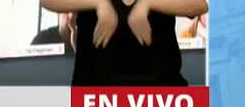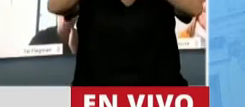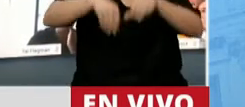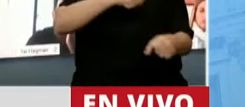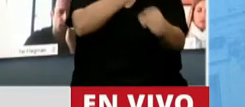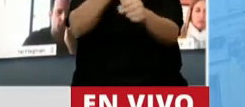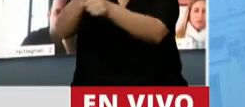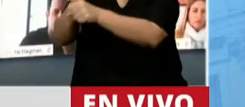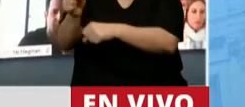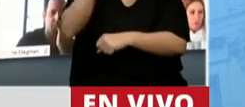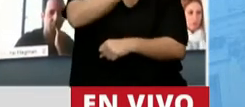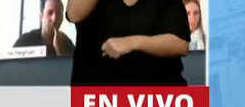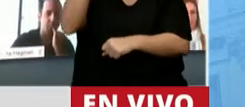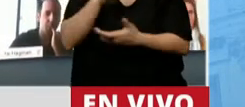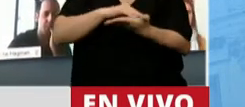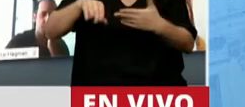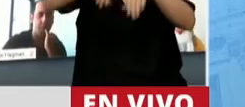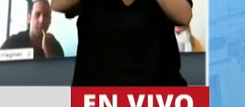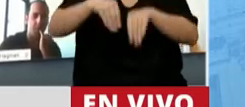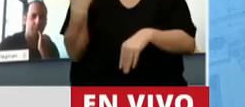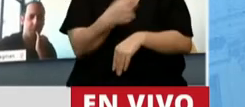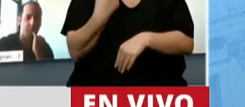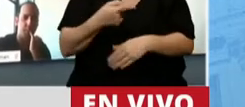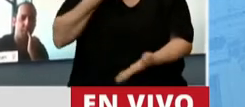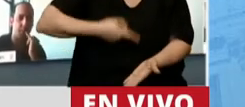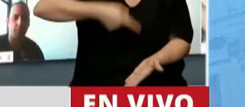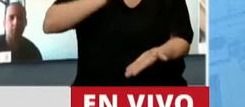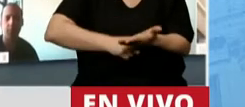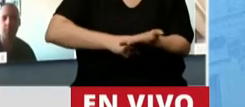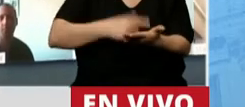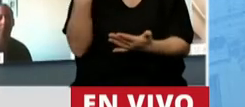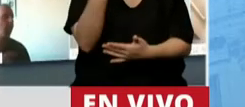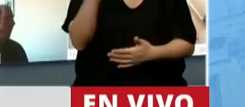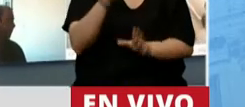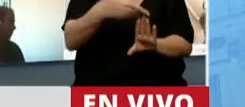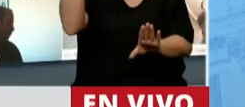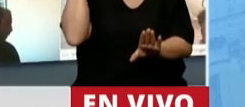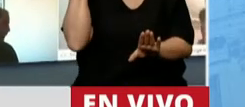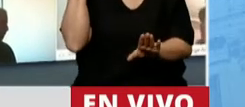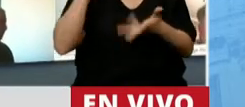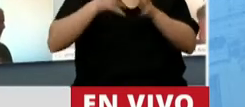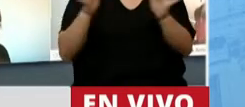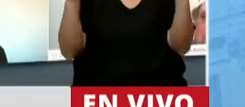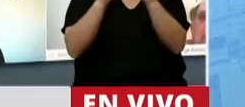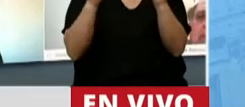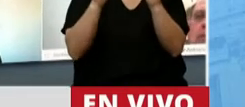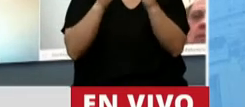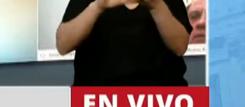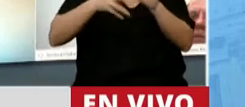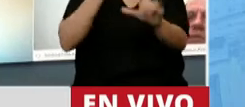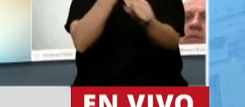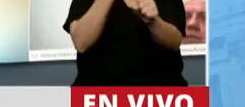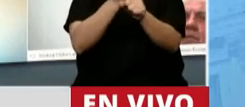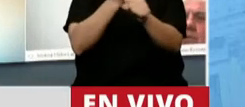de esta Cámara y los diputados nos hemos ayornado hace cinco meses a esta modalidad y de trabajo. O sea que